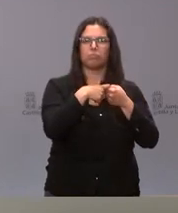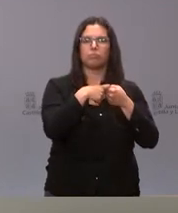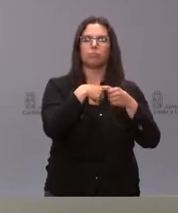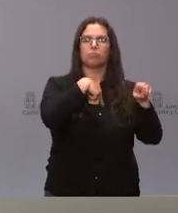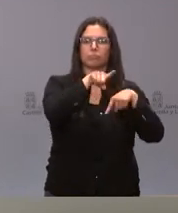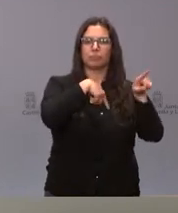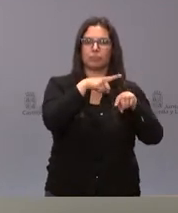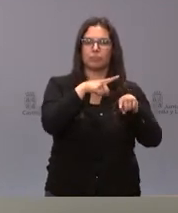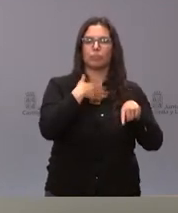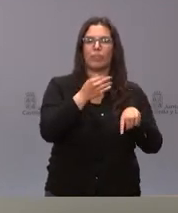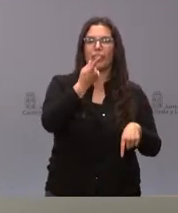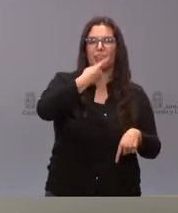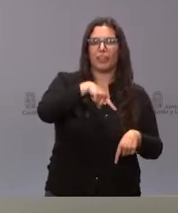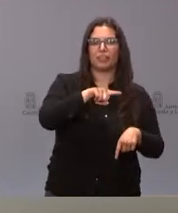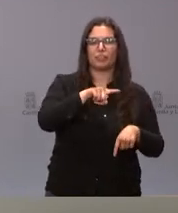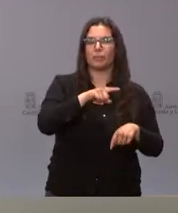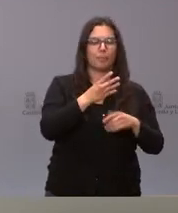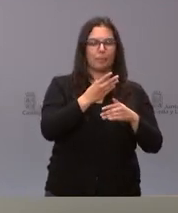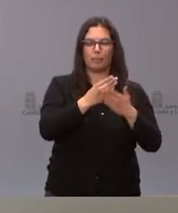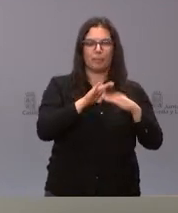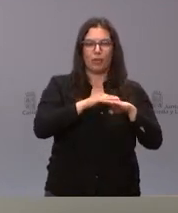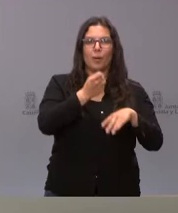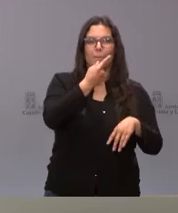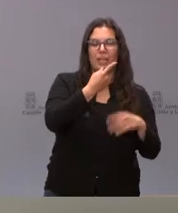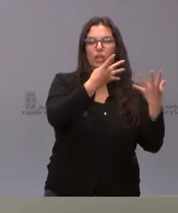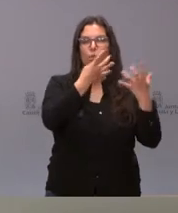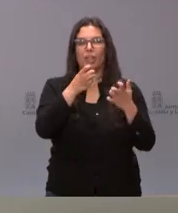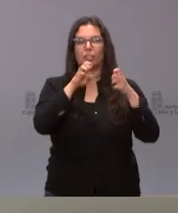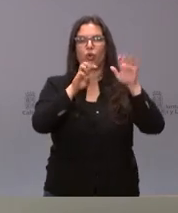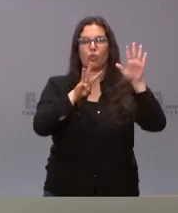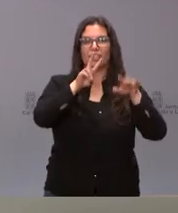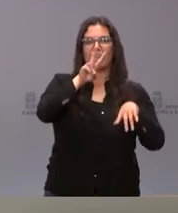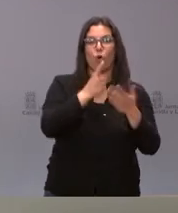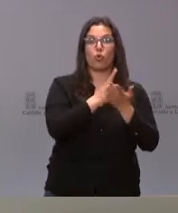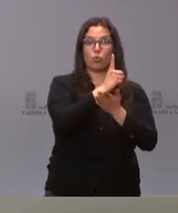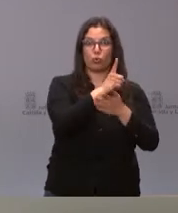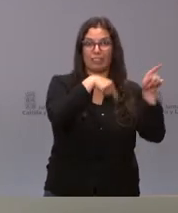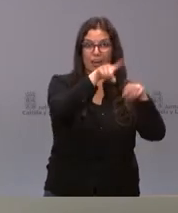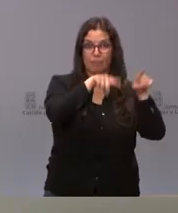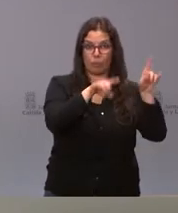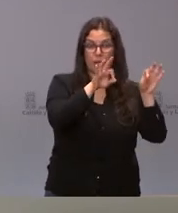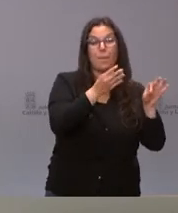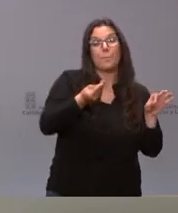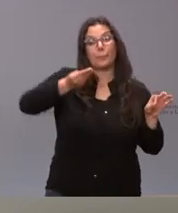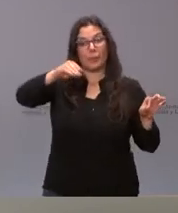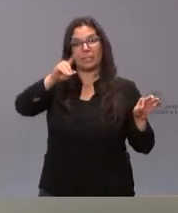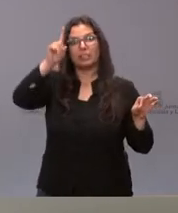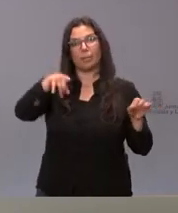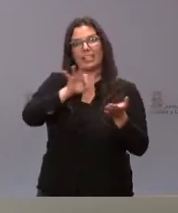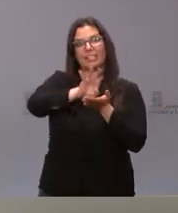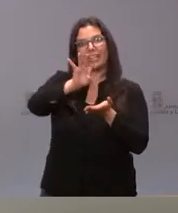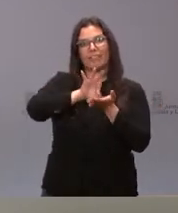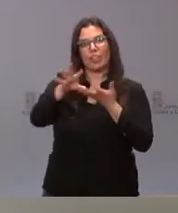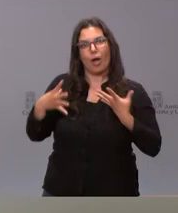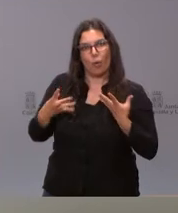.982 rutas de transporte, tenemos puesto en marcha un sistema de servicio de